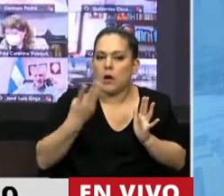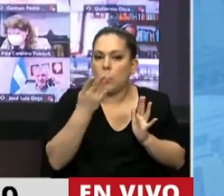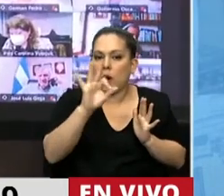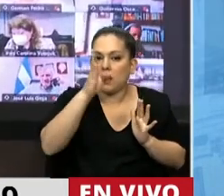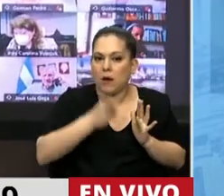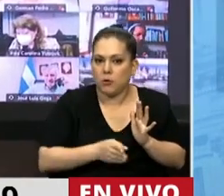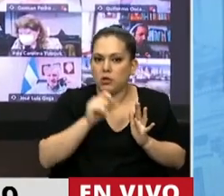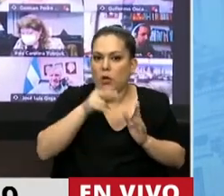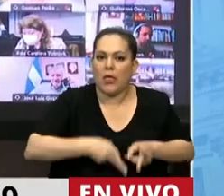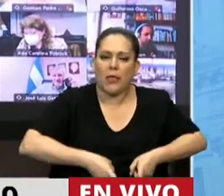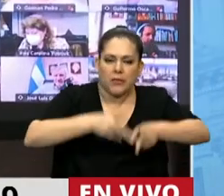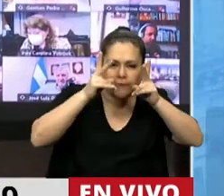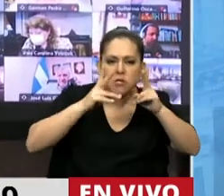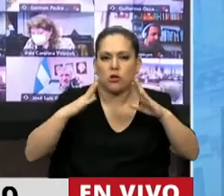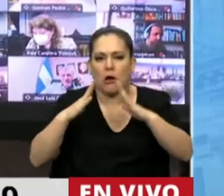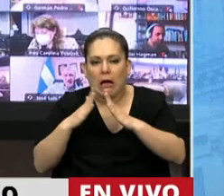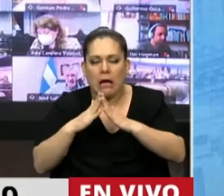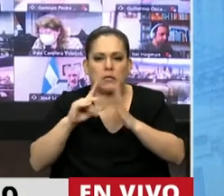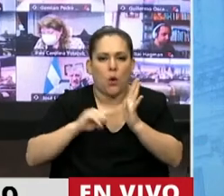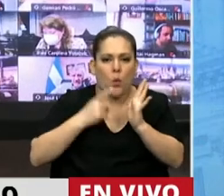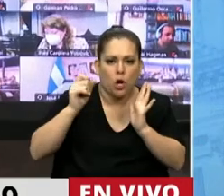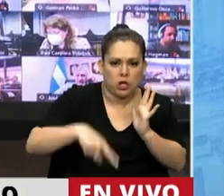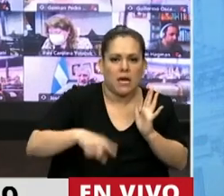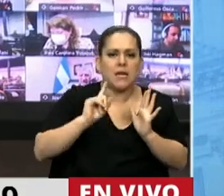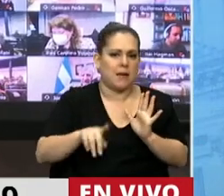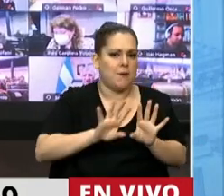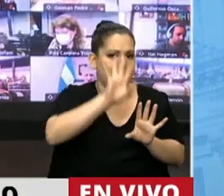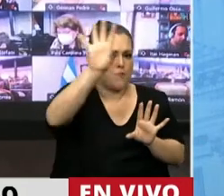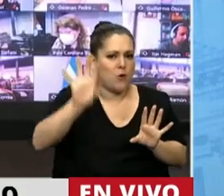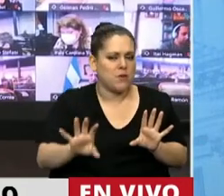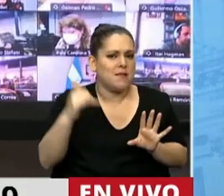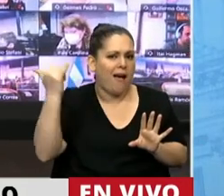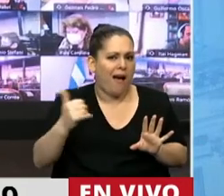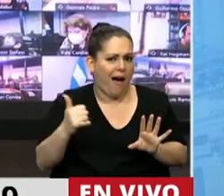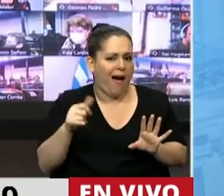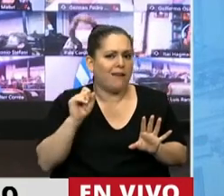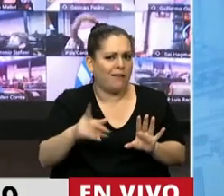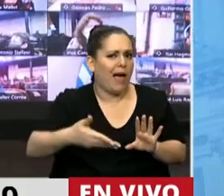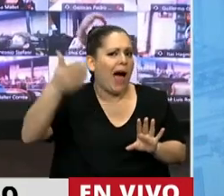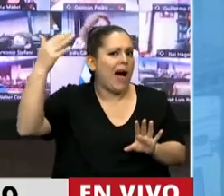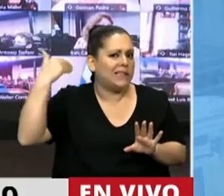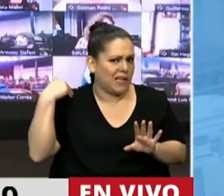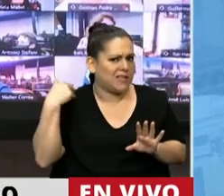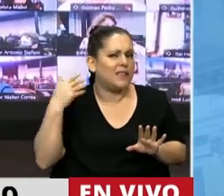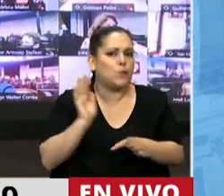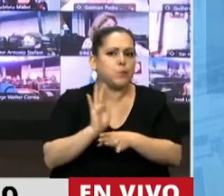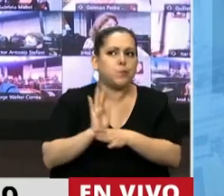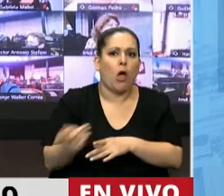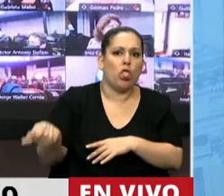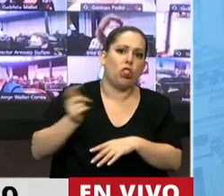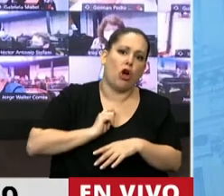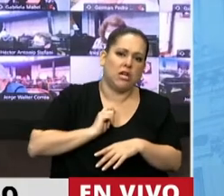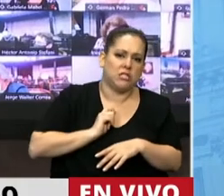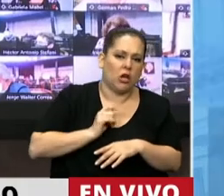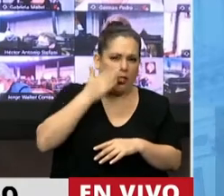% de los inmuebles, tanto en la ciudad de Buenos Aires como en la provincia de Buenos Aires, tienen en su antecedente dominiales una donación. Y también